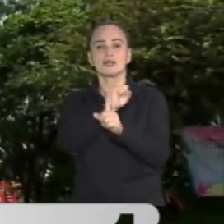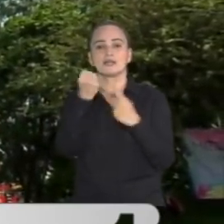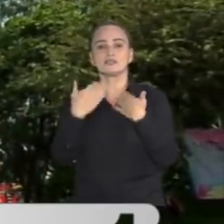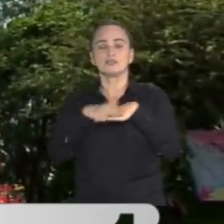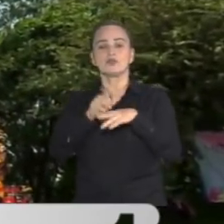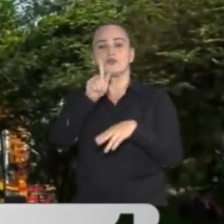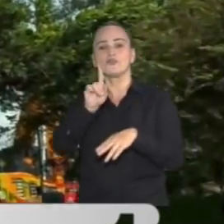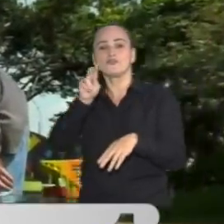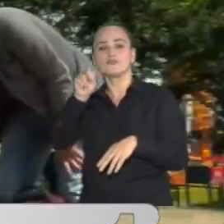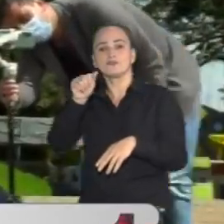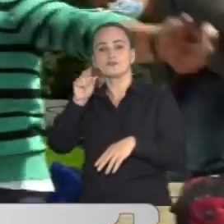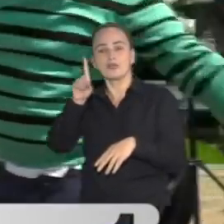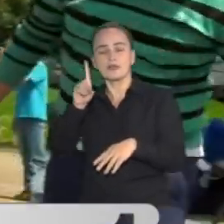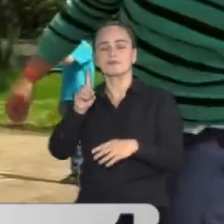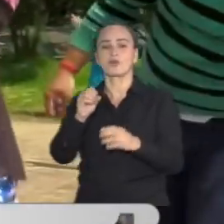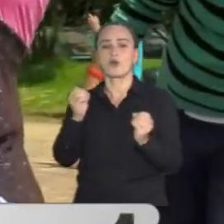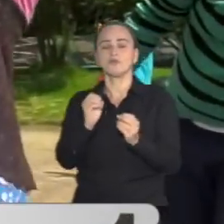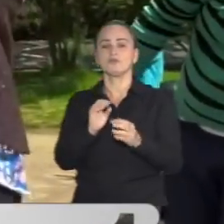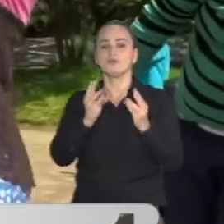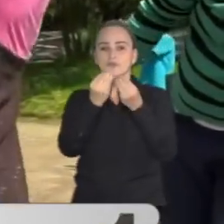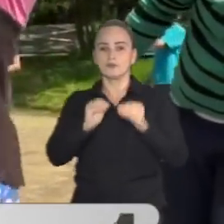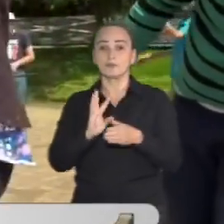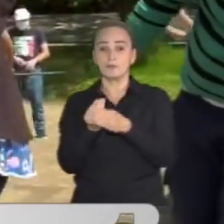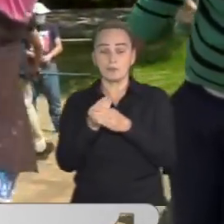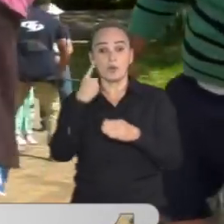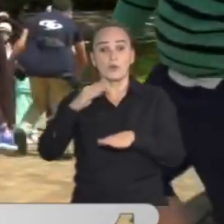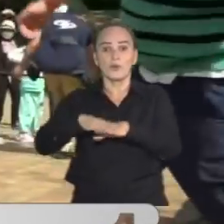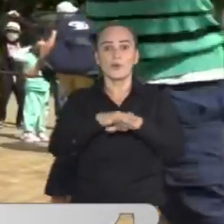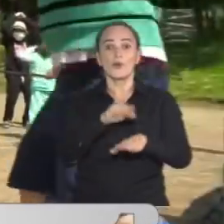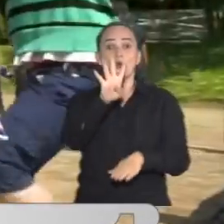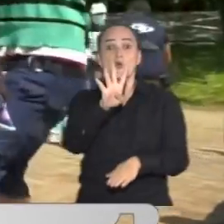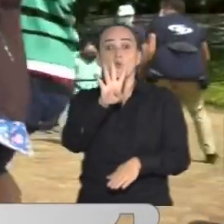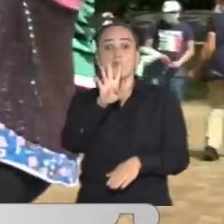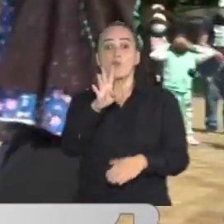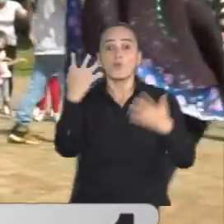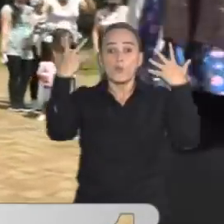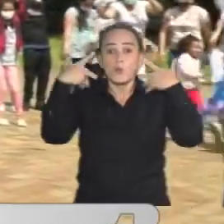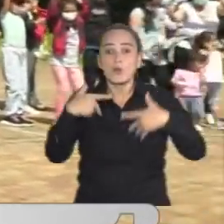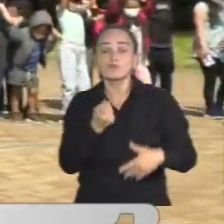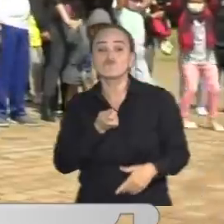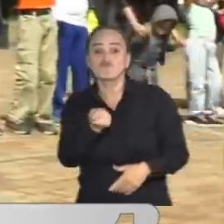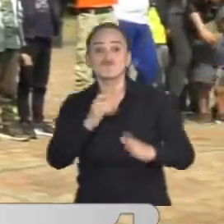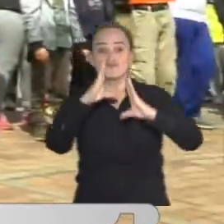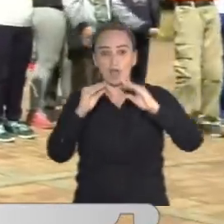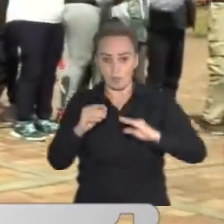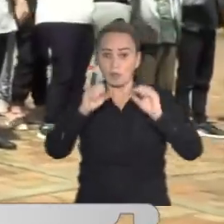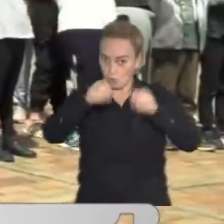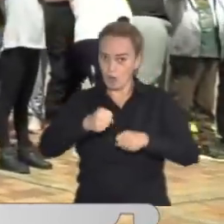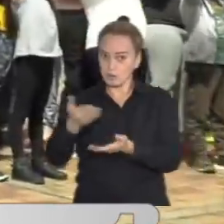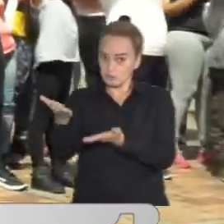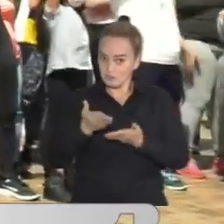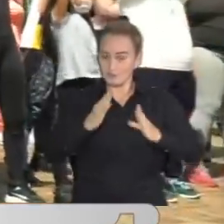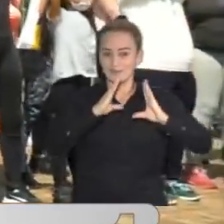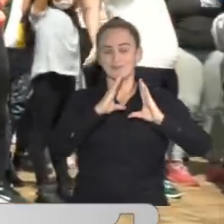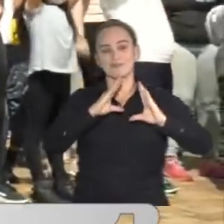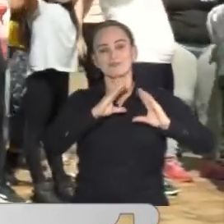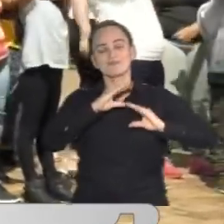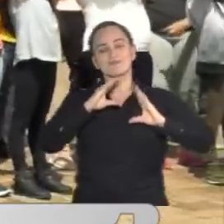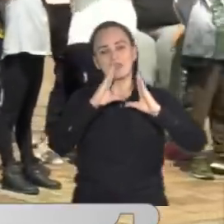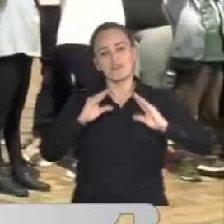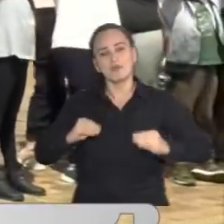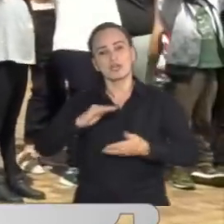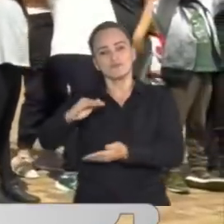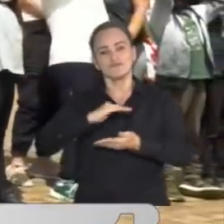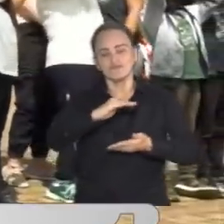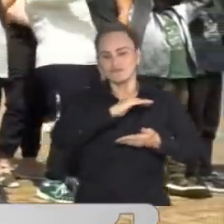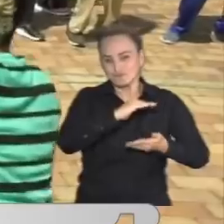Agentes de Transformación o Moda Incluyente. Bueno, ya estamos a cuatro días de Navidad y todavía pueden donar. Ya la escucharon a ella a través de las páginas de